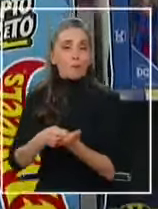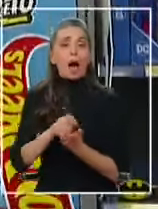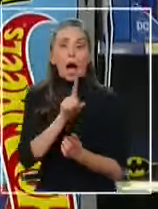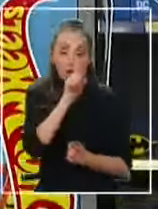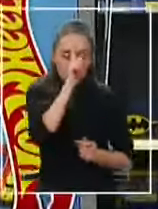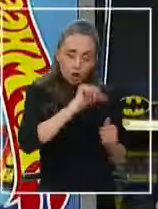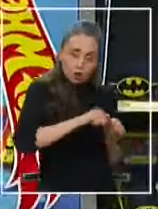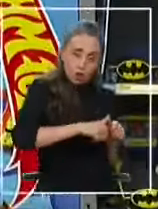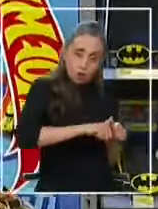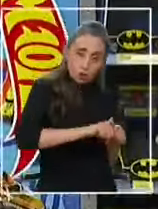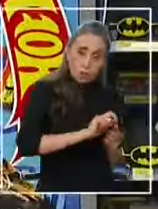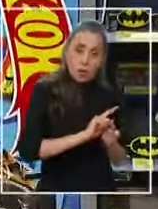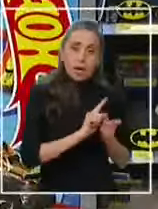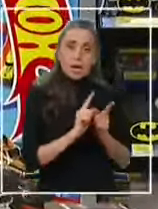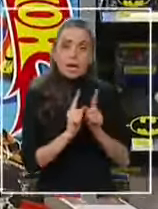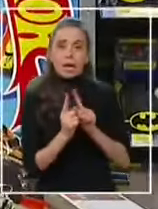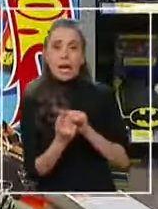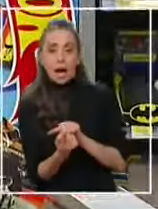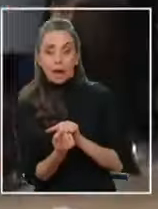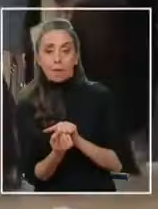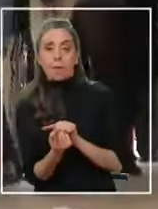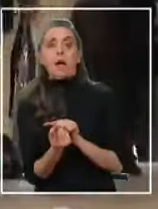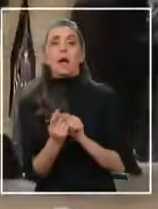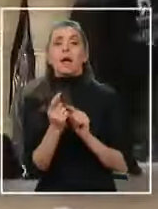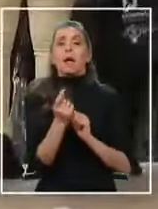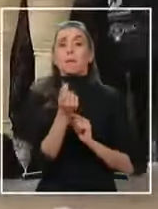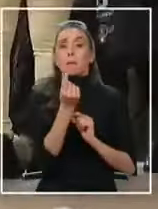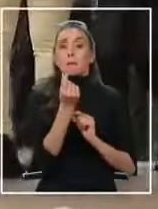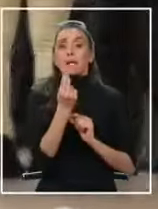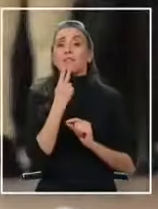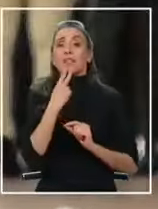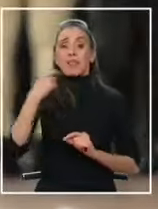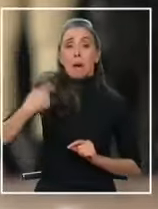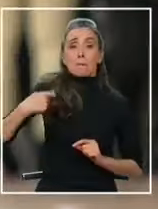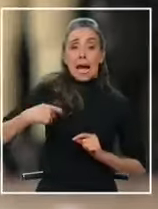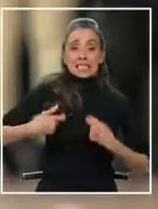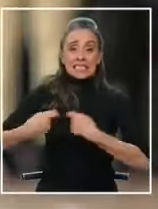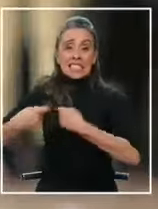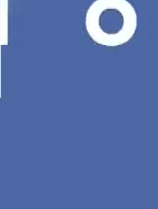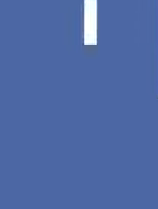cambiando a medida que avanza o retrocede el costo de la vida